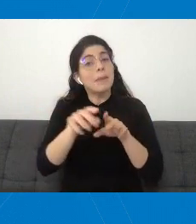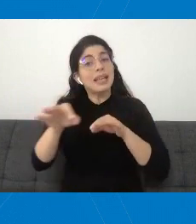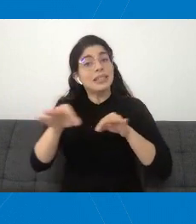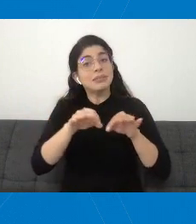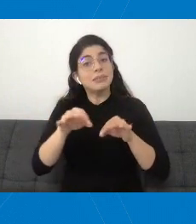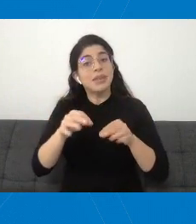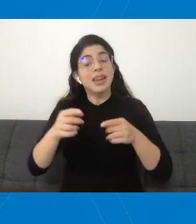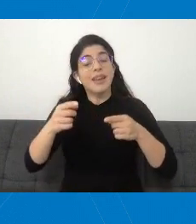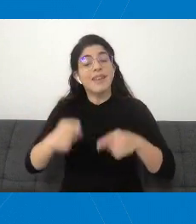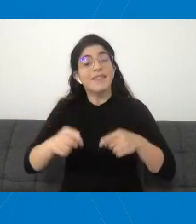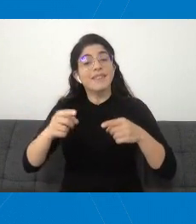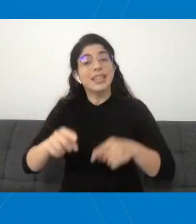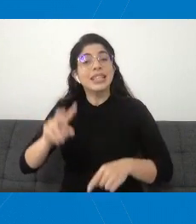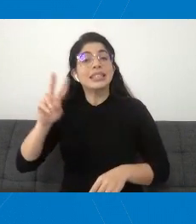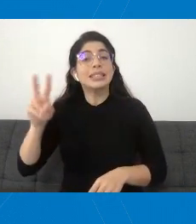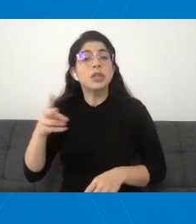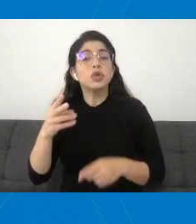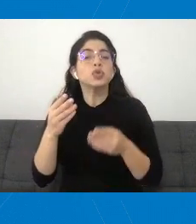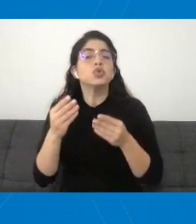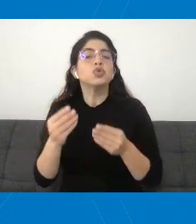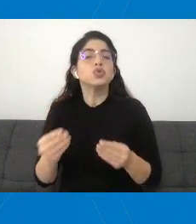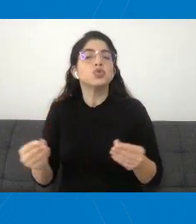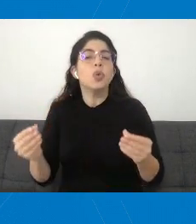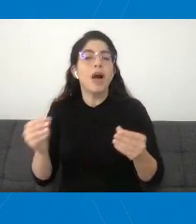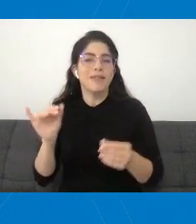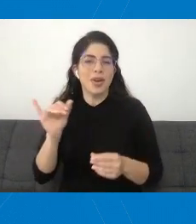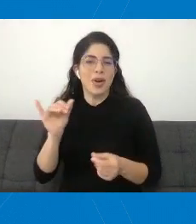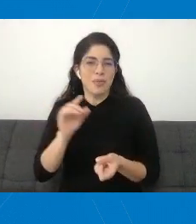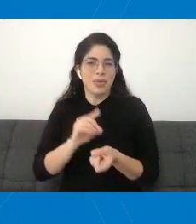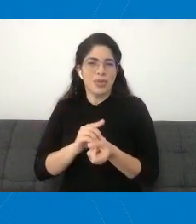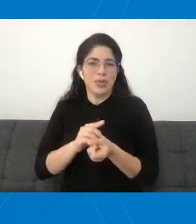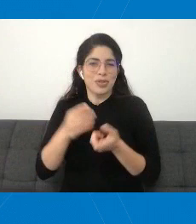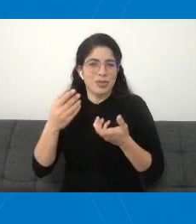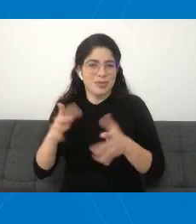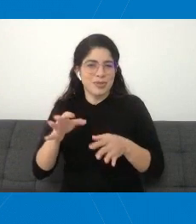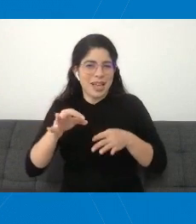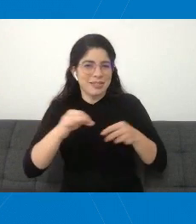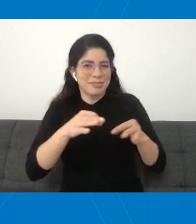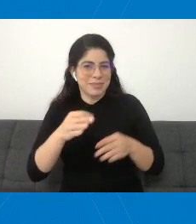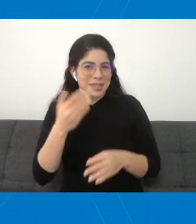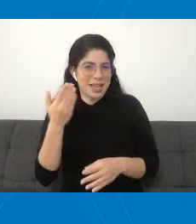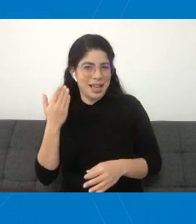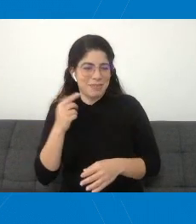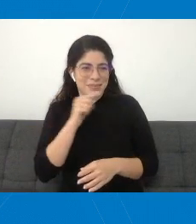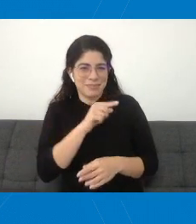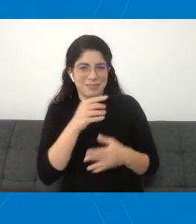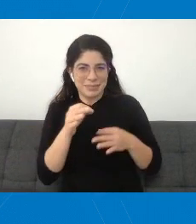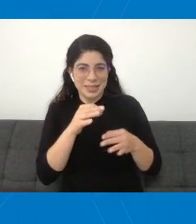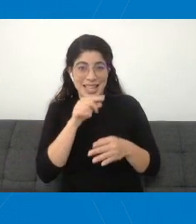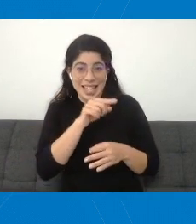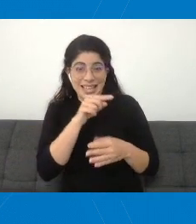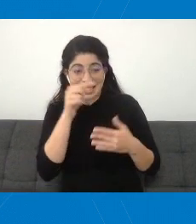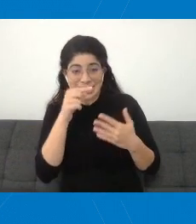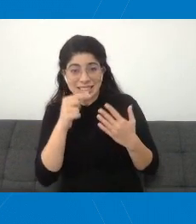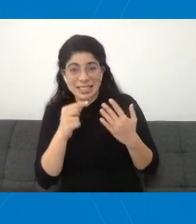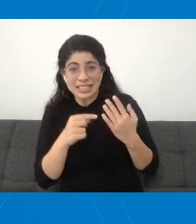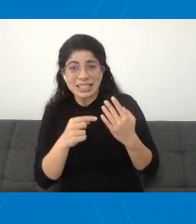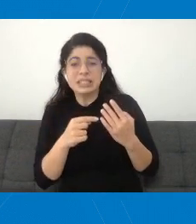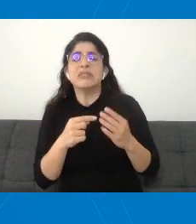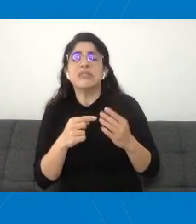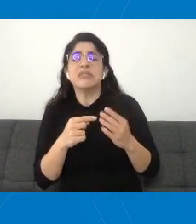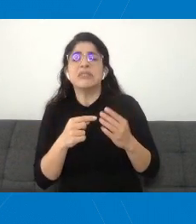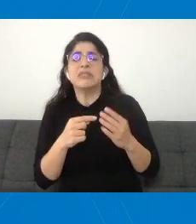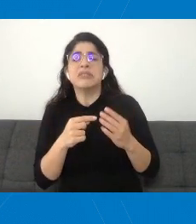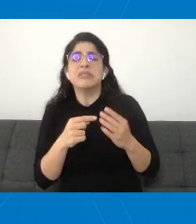secundarios leves que el doctor explicaba, que el doctor González explicaba previamente, son comunes y